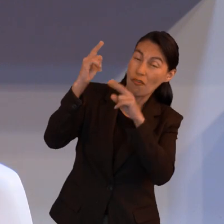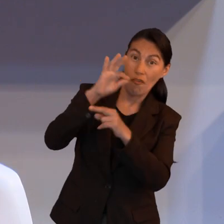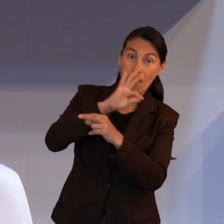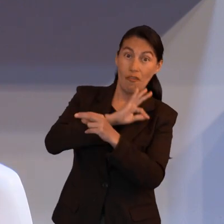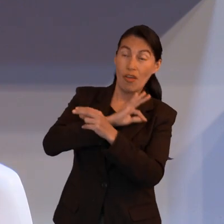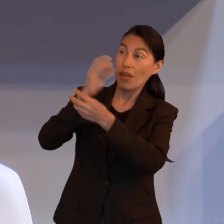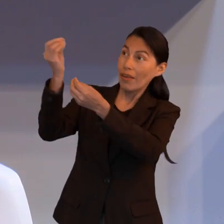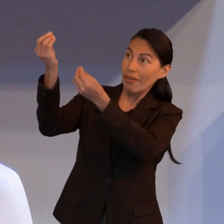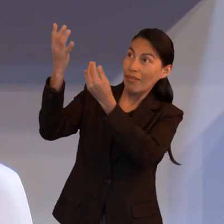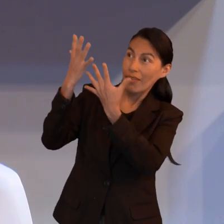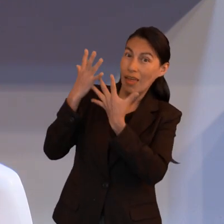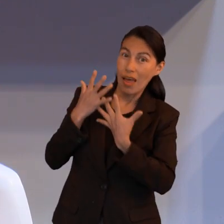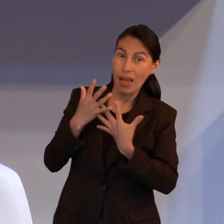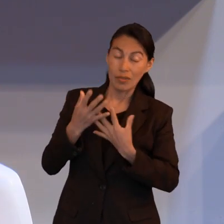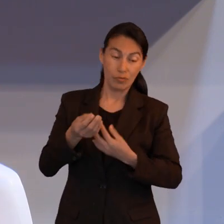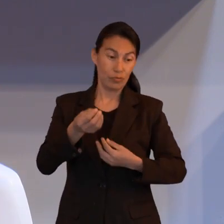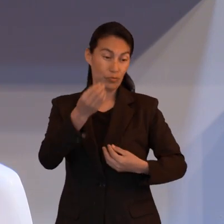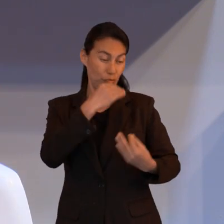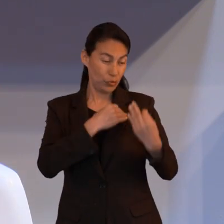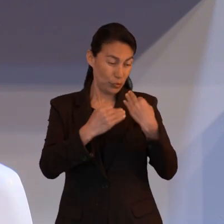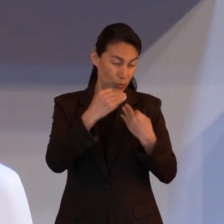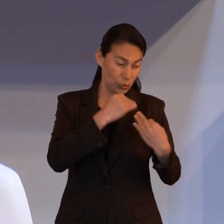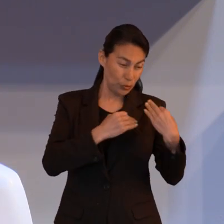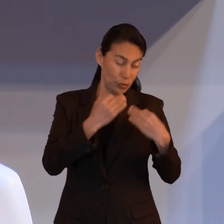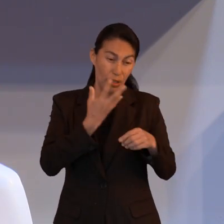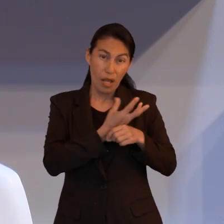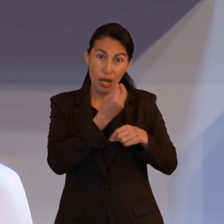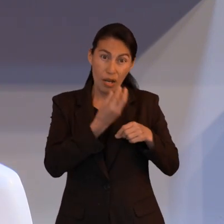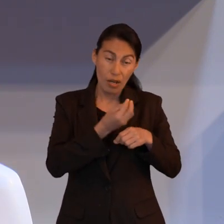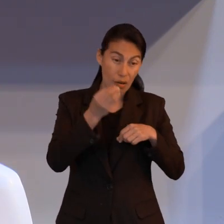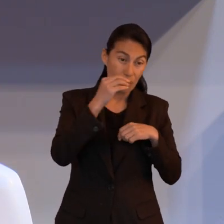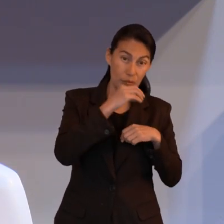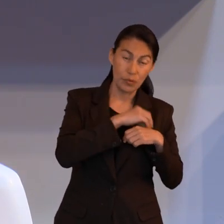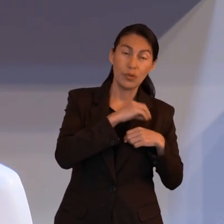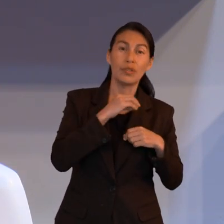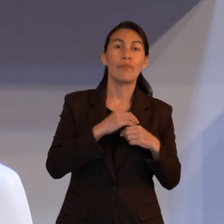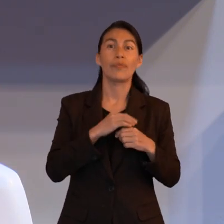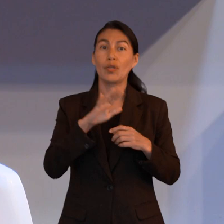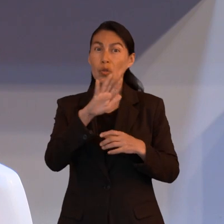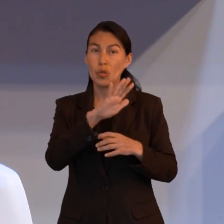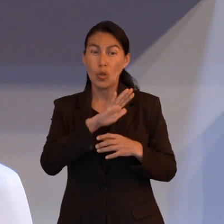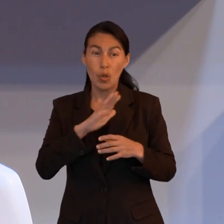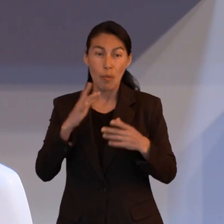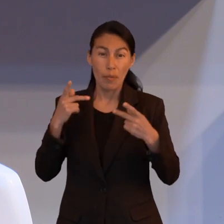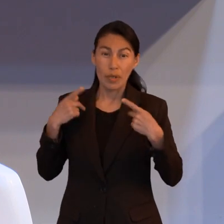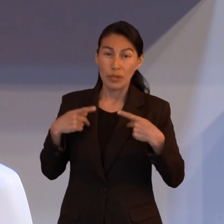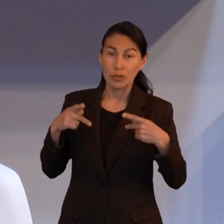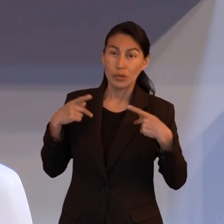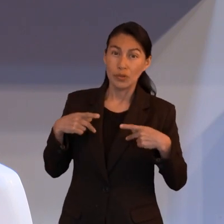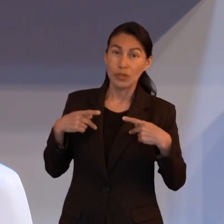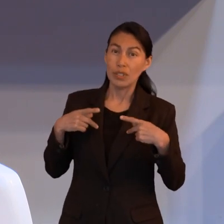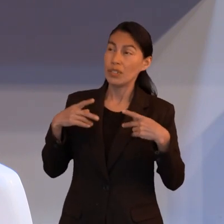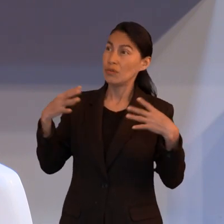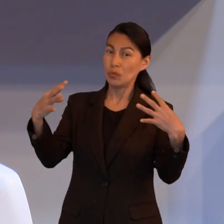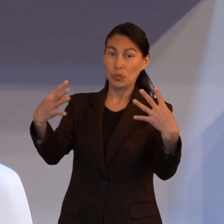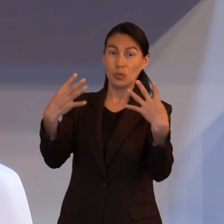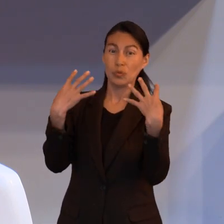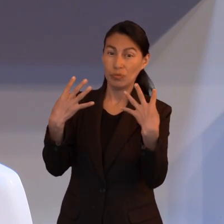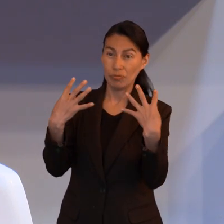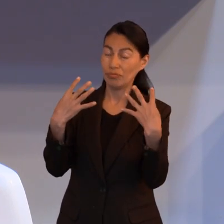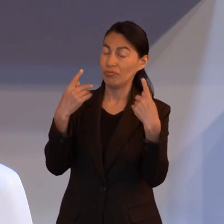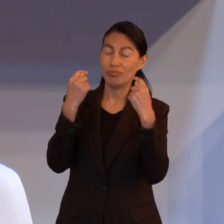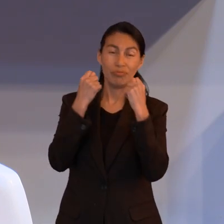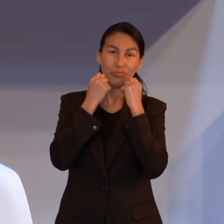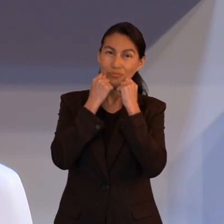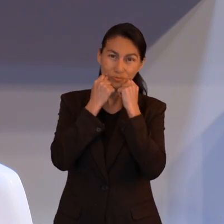fe, el cual, por el gozo puesto delante de Él, sufrió la cruz, menospreciando el oprobio, y se sentó a la diestra del trono de Dios.